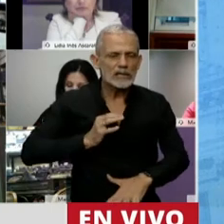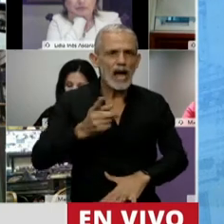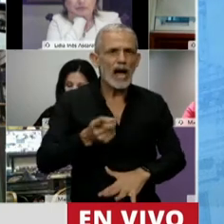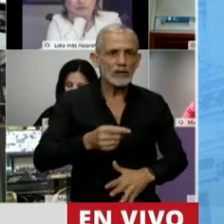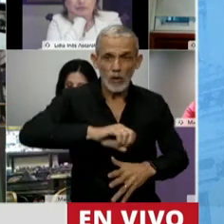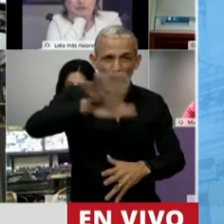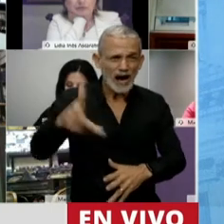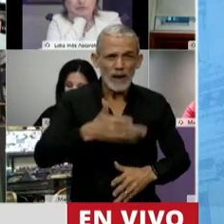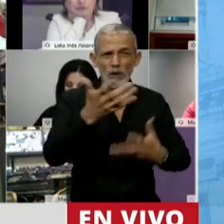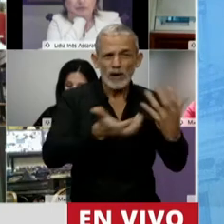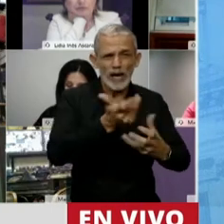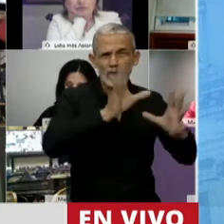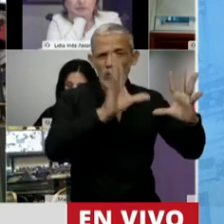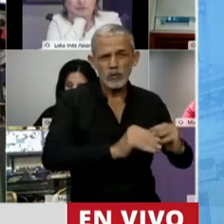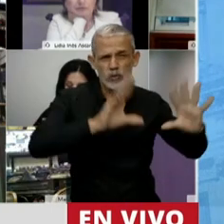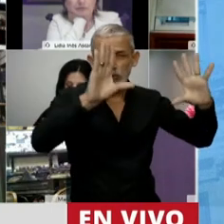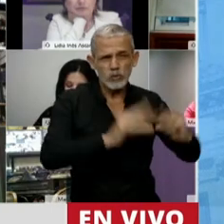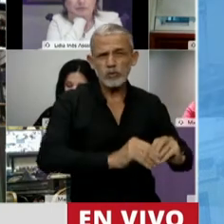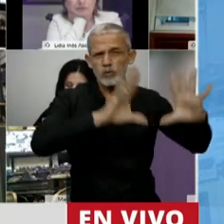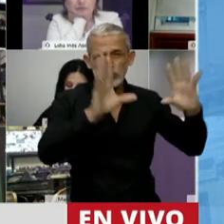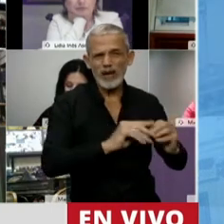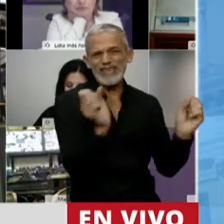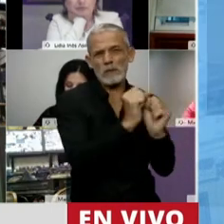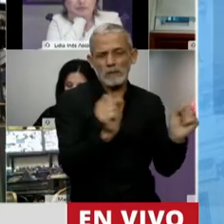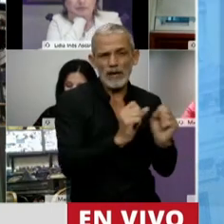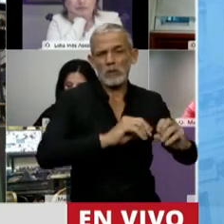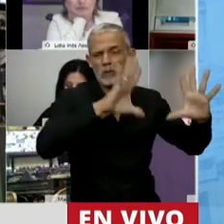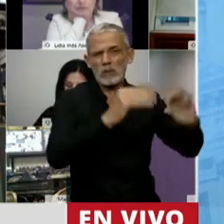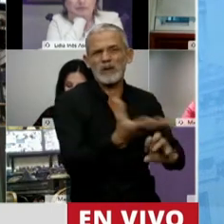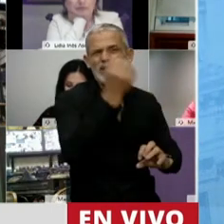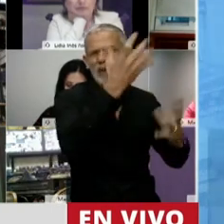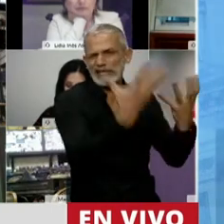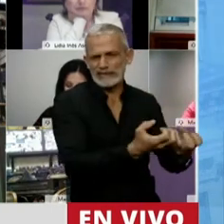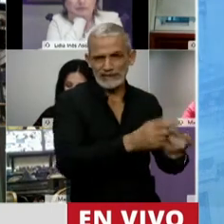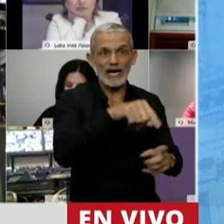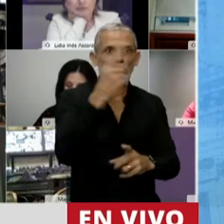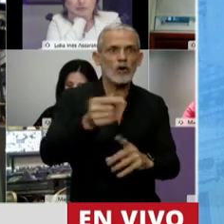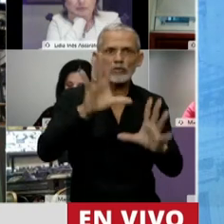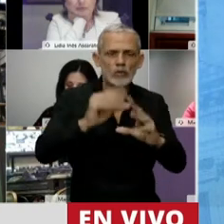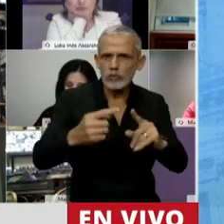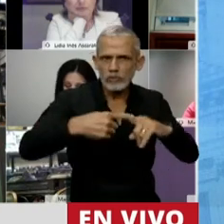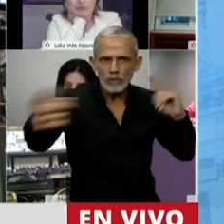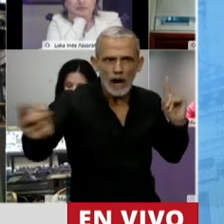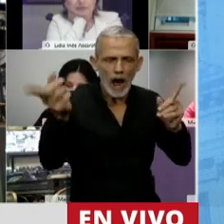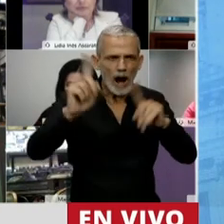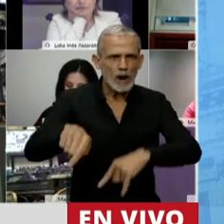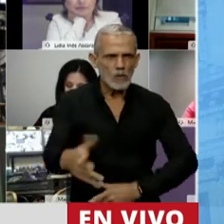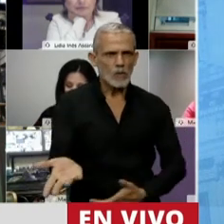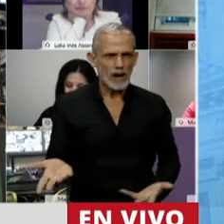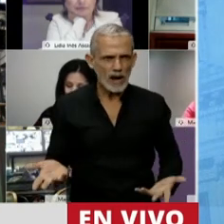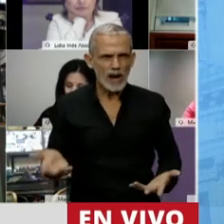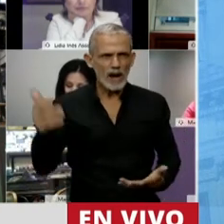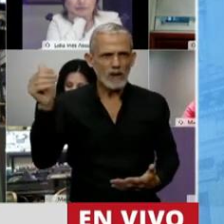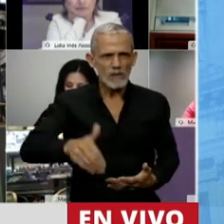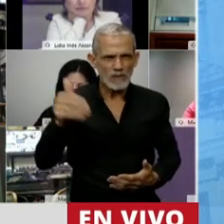que se quema todos los años, prácticamente todos los inviernos, y se recupera rápidamente. No quiero ponerme a desarrollar muchos ejemplos, además ya me estoy